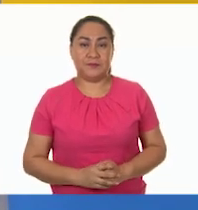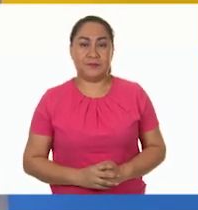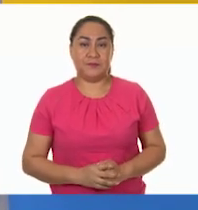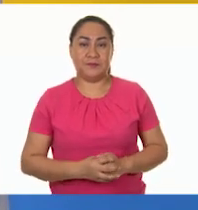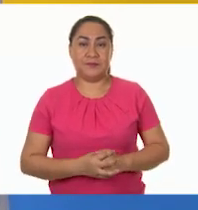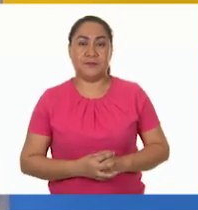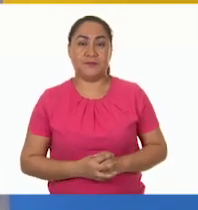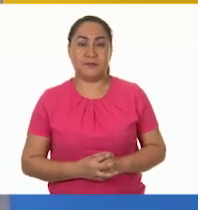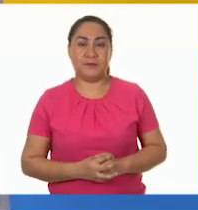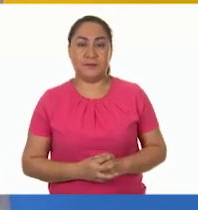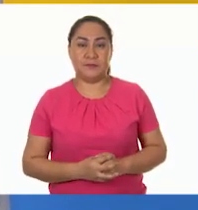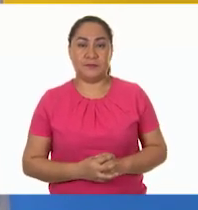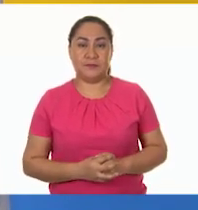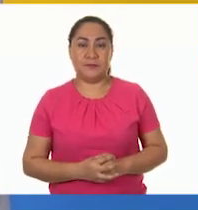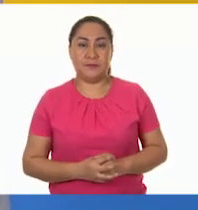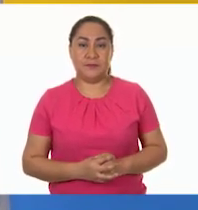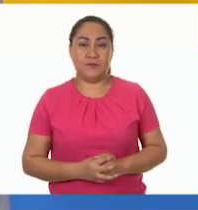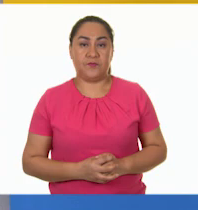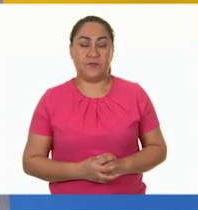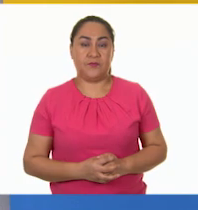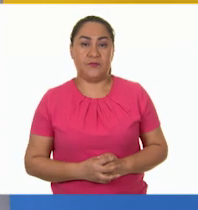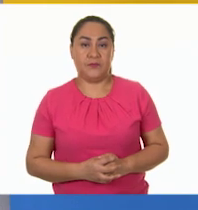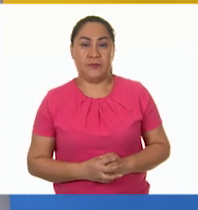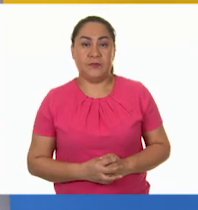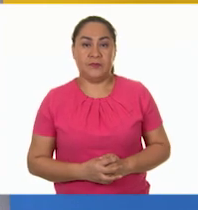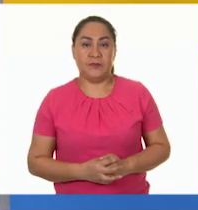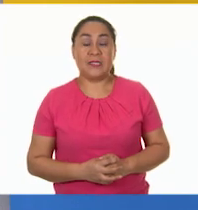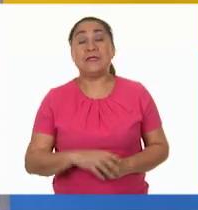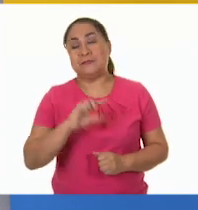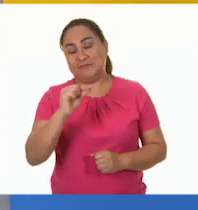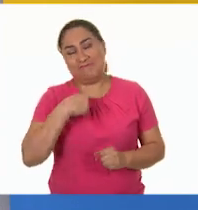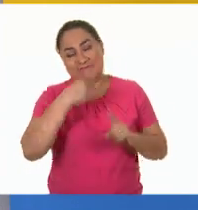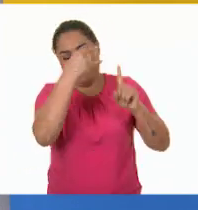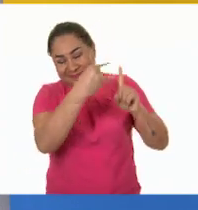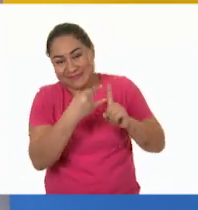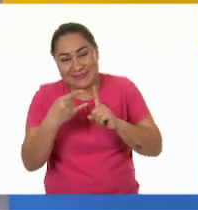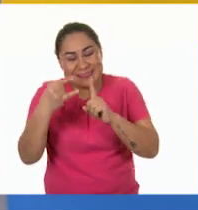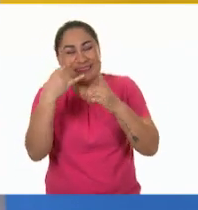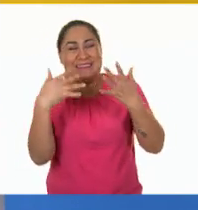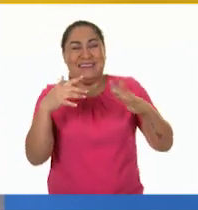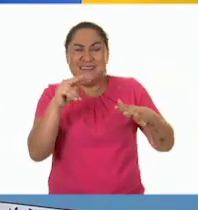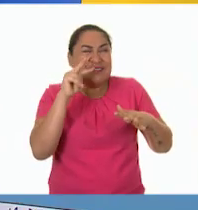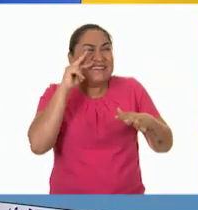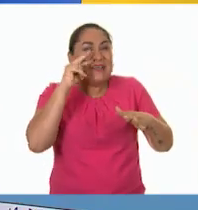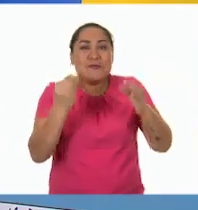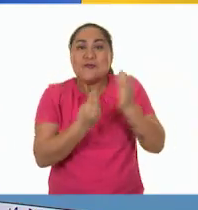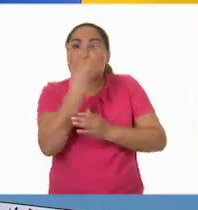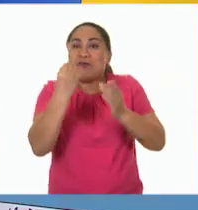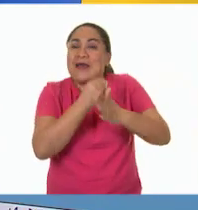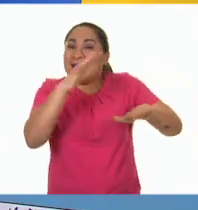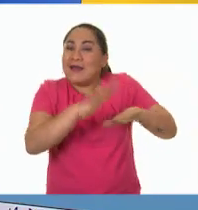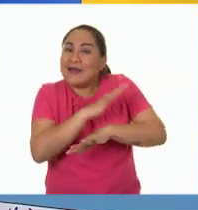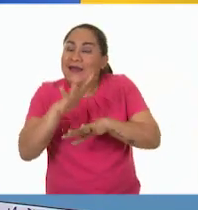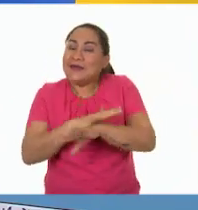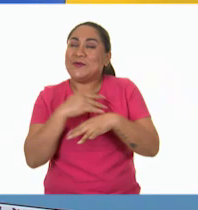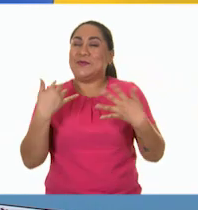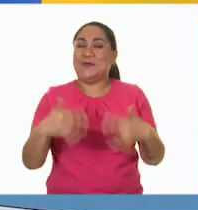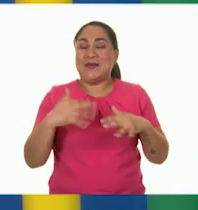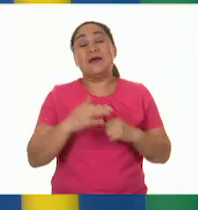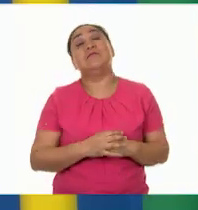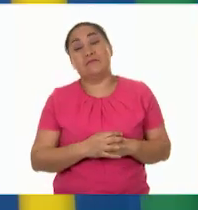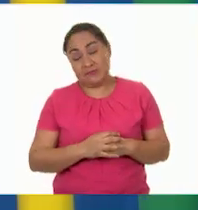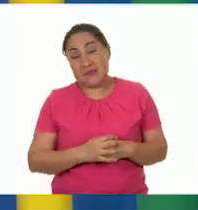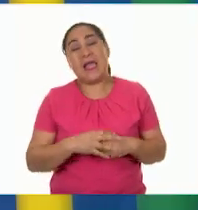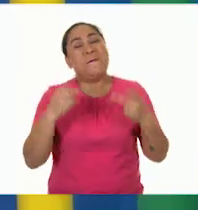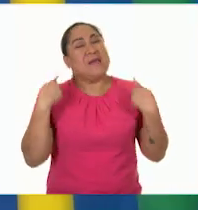recorrer un poco la televisión. Ya nos estamos quedando sin espacio. mucha modernidad en este mapa. Entonces, como más gente se mudaba